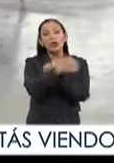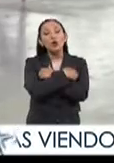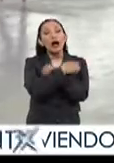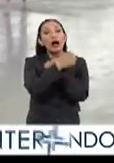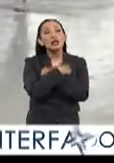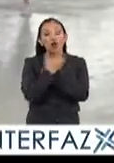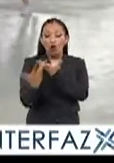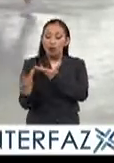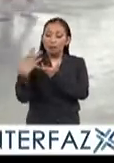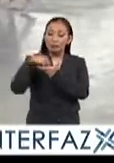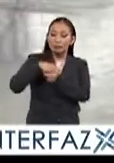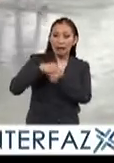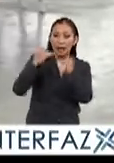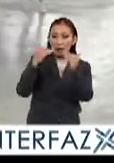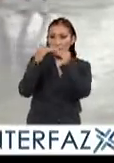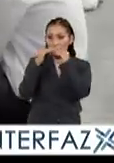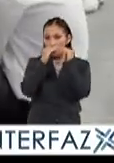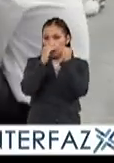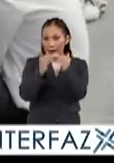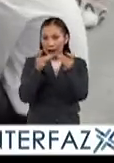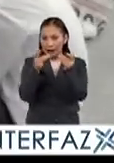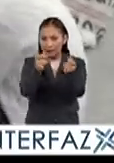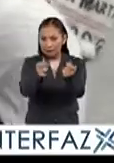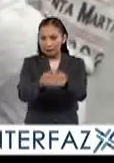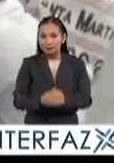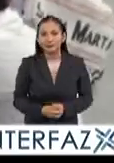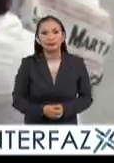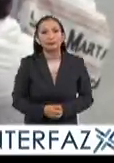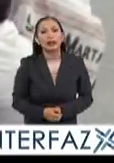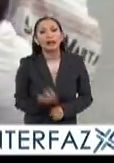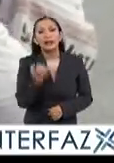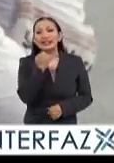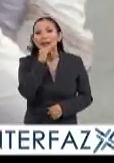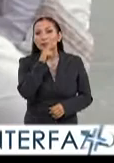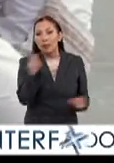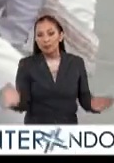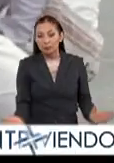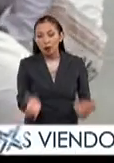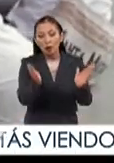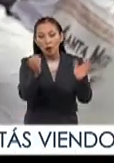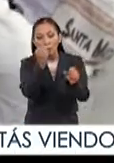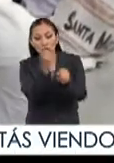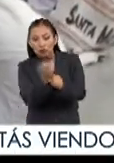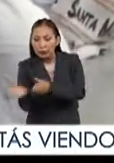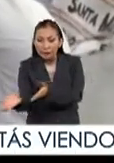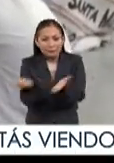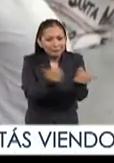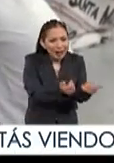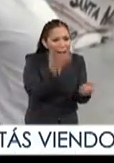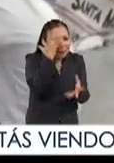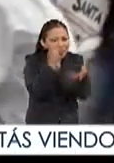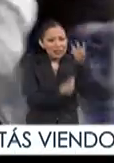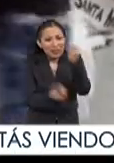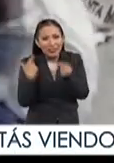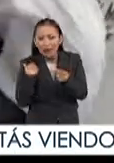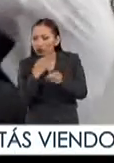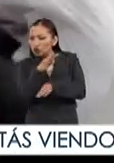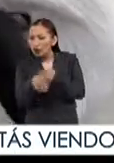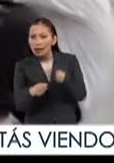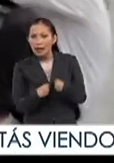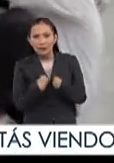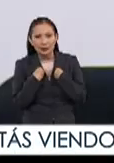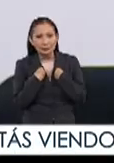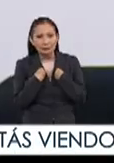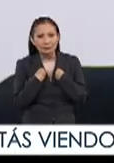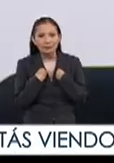educación inclusiva y equitativa de calidad, además de promover oportunidades de aprendizaje durante toda